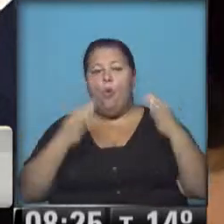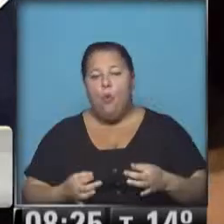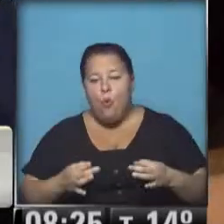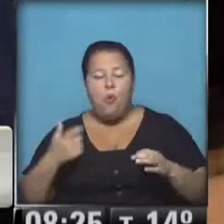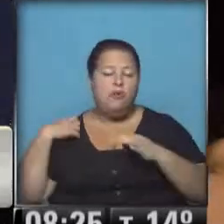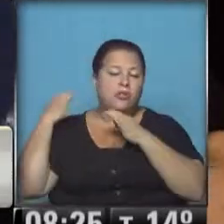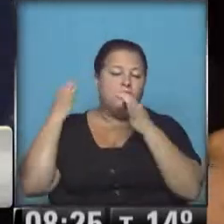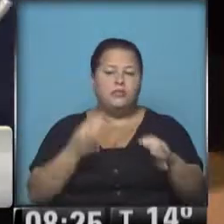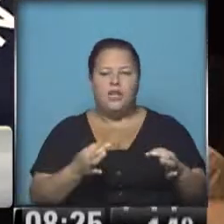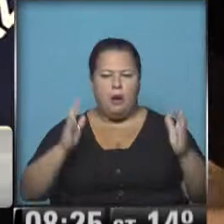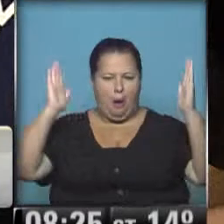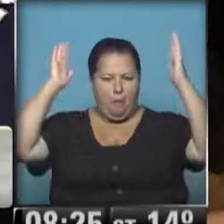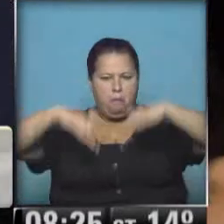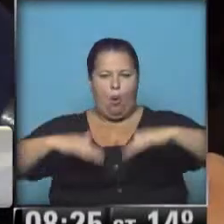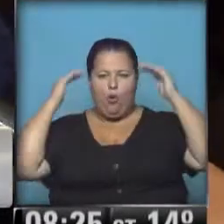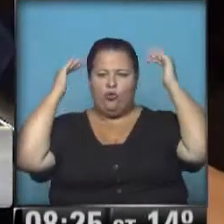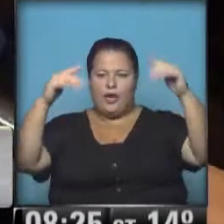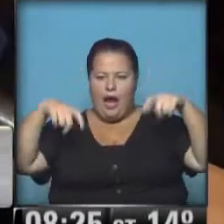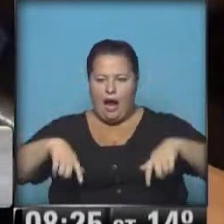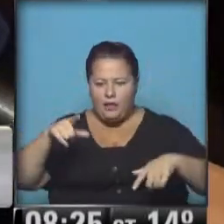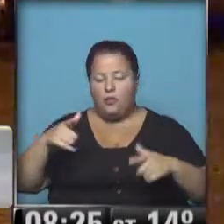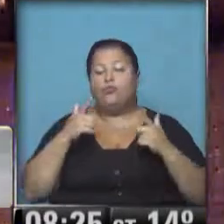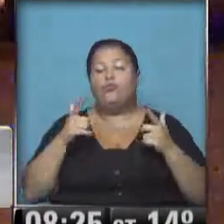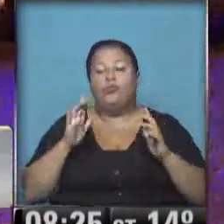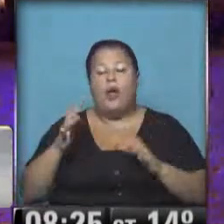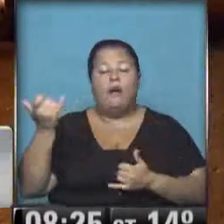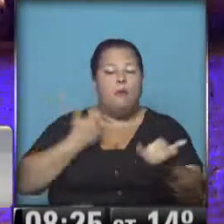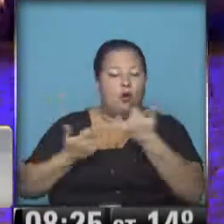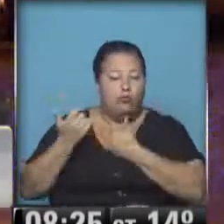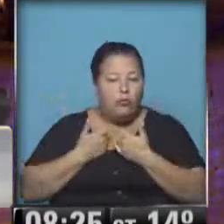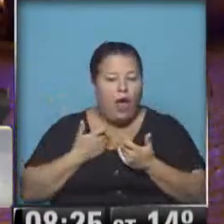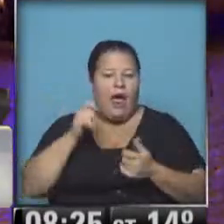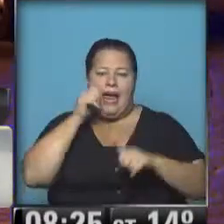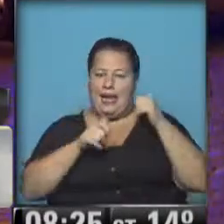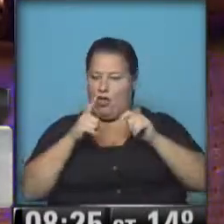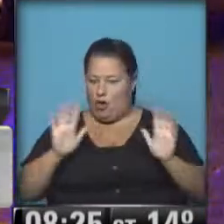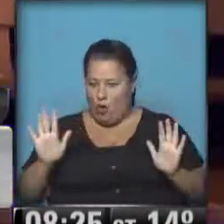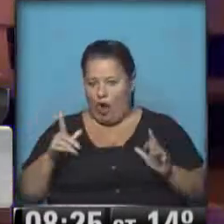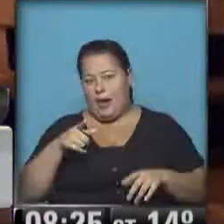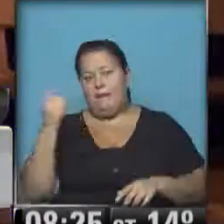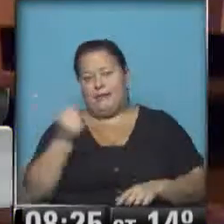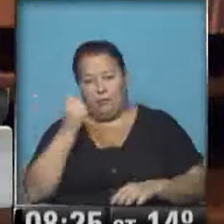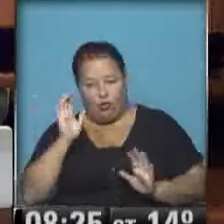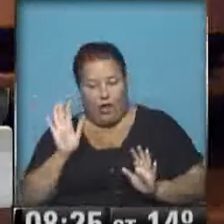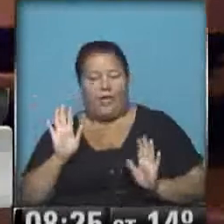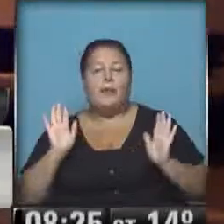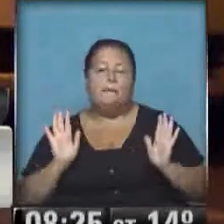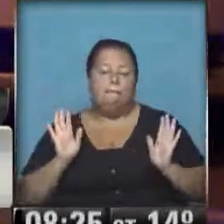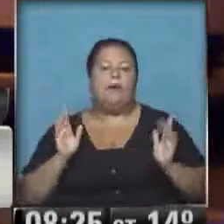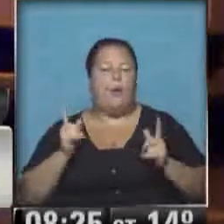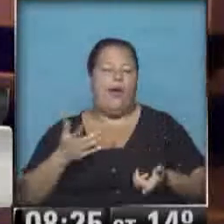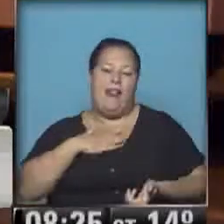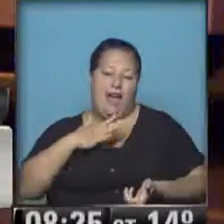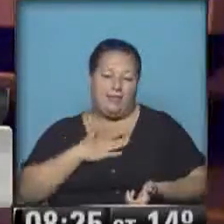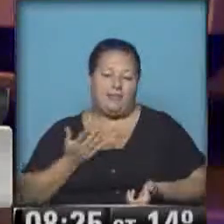llegamos se derrumbó el techo del estadio. Por suerte, por lo que nos dijeron, no hay heridos, que es lo más importante, pero bueno, es una